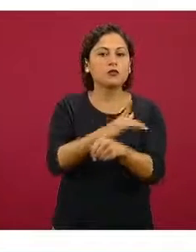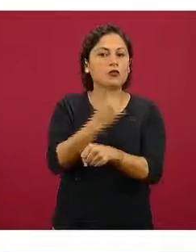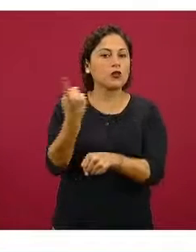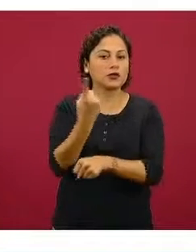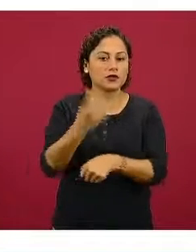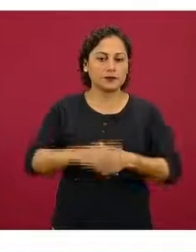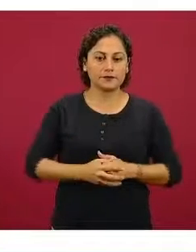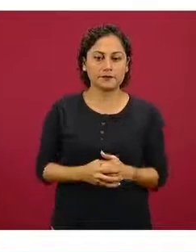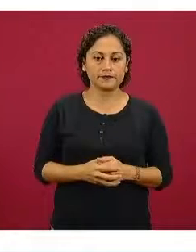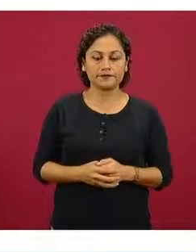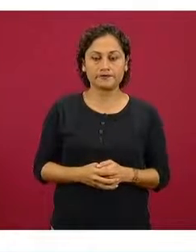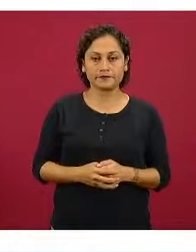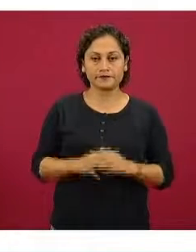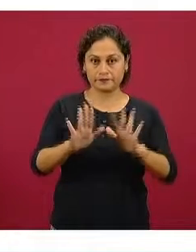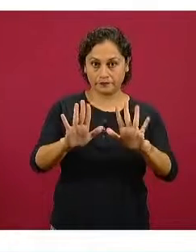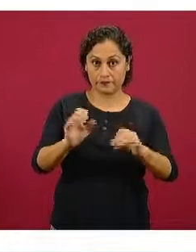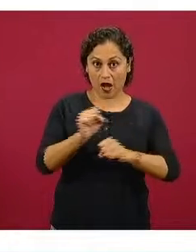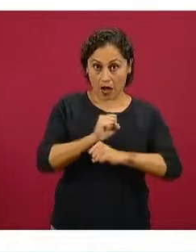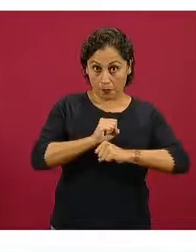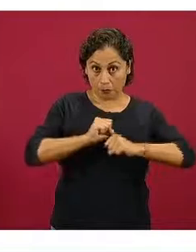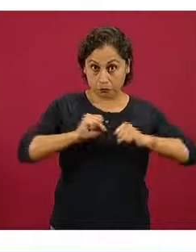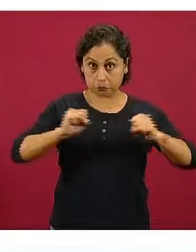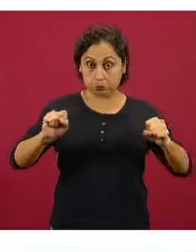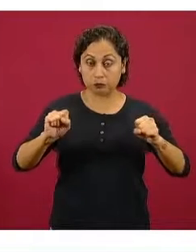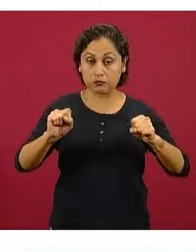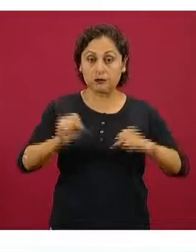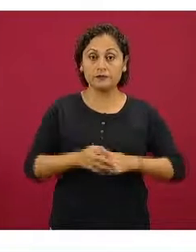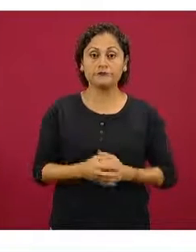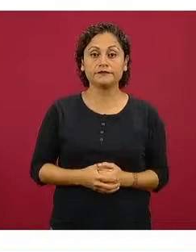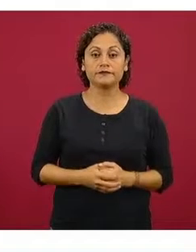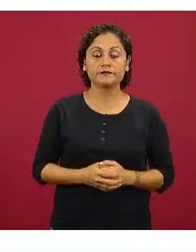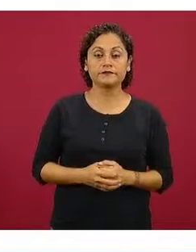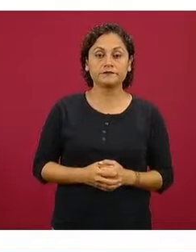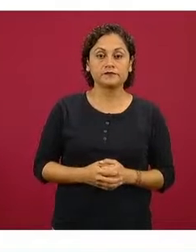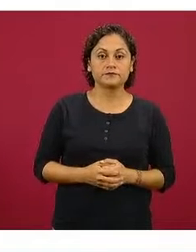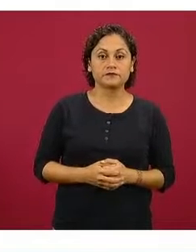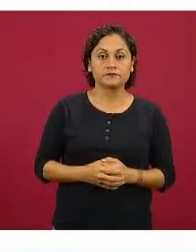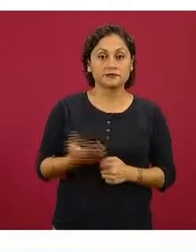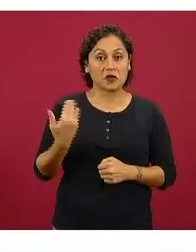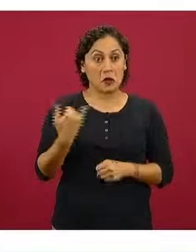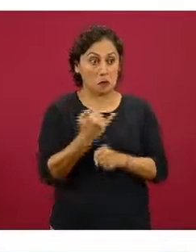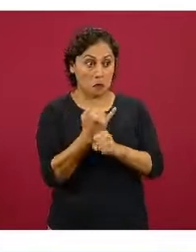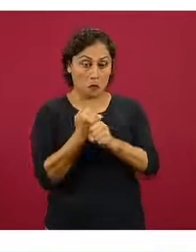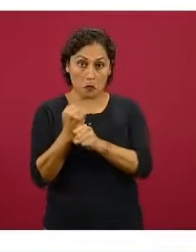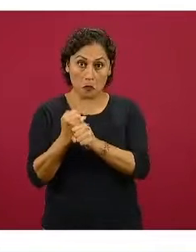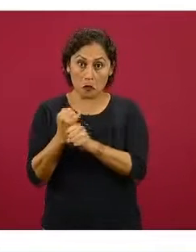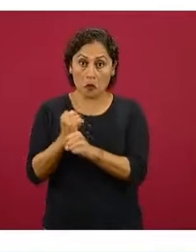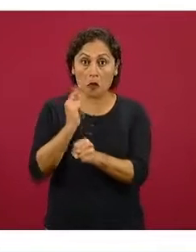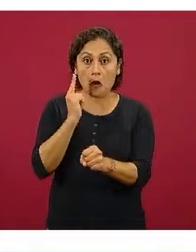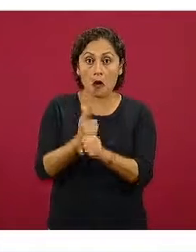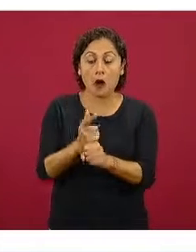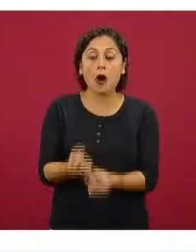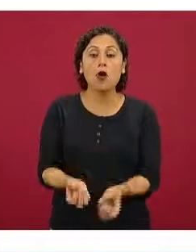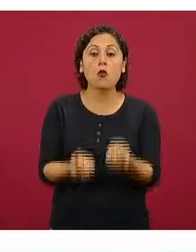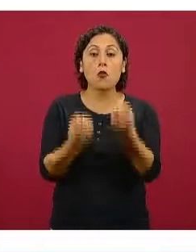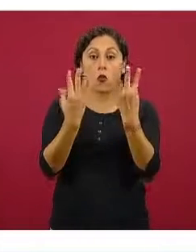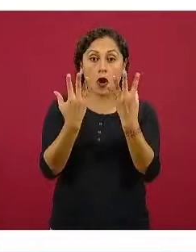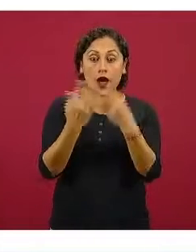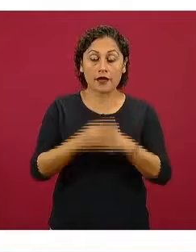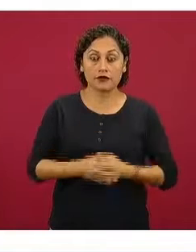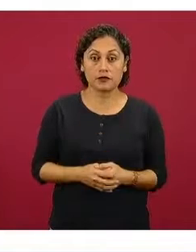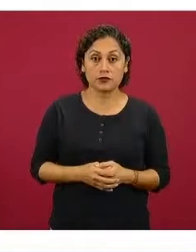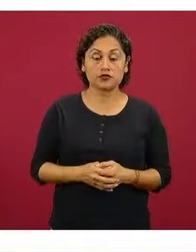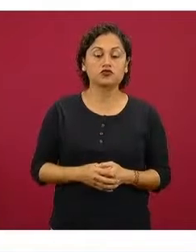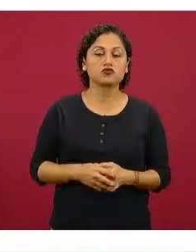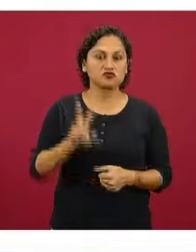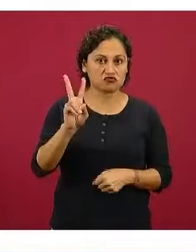algunos de los impactos. Sobrepeso y obesidad, tenemos estas últimas estadísticas de enormes, grandes, muy importantes